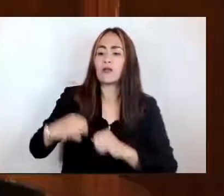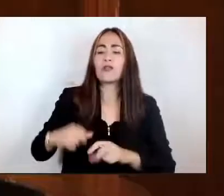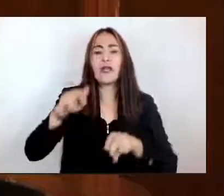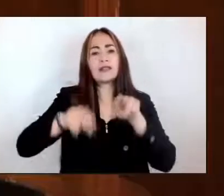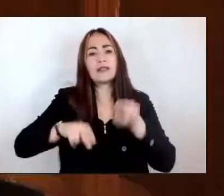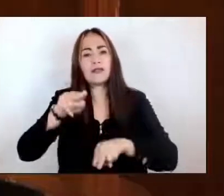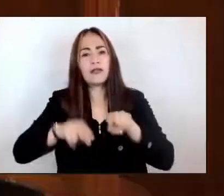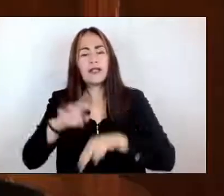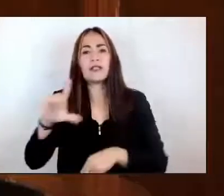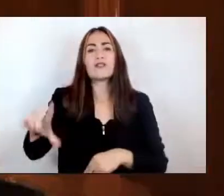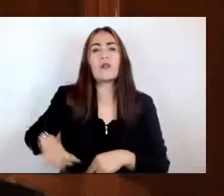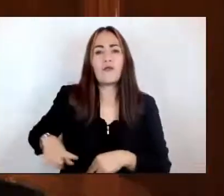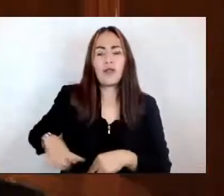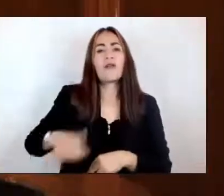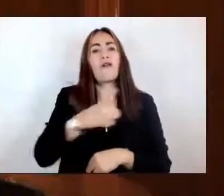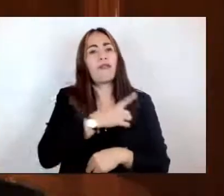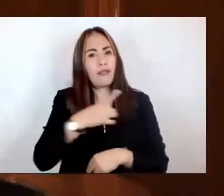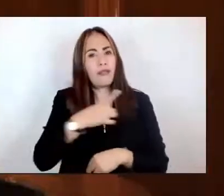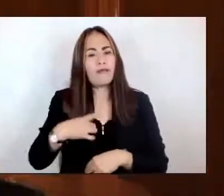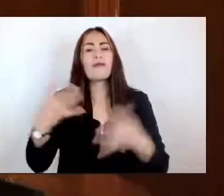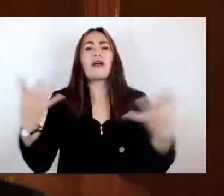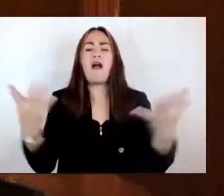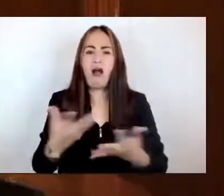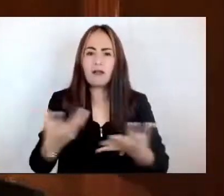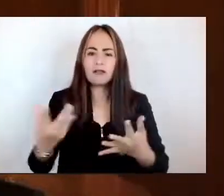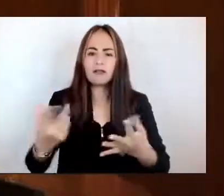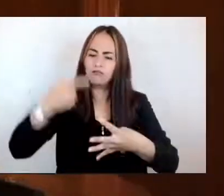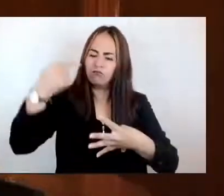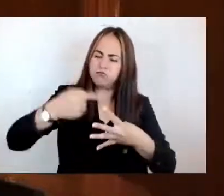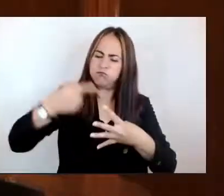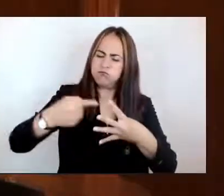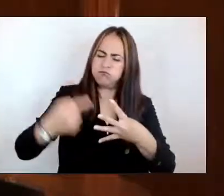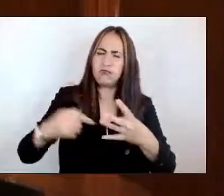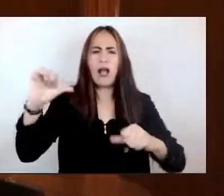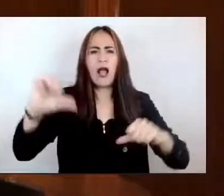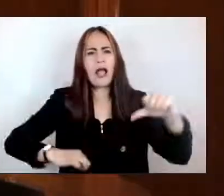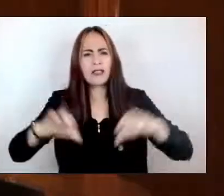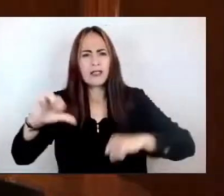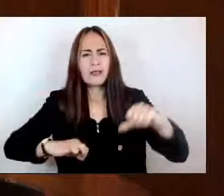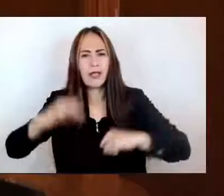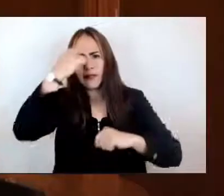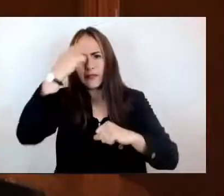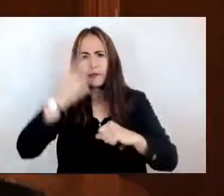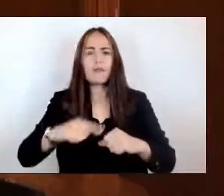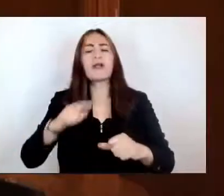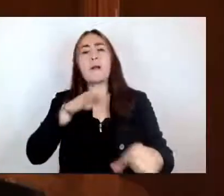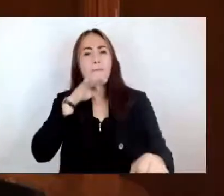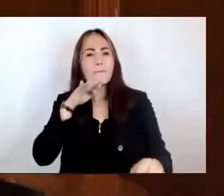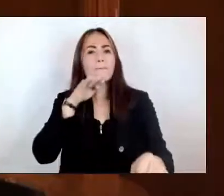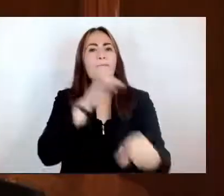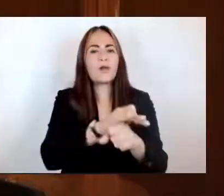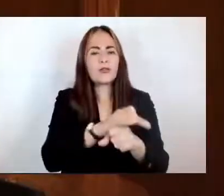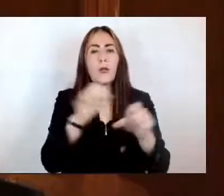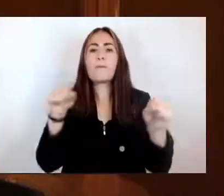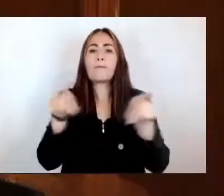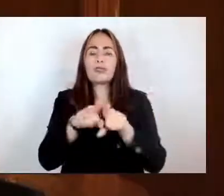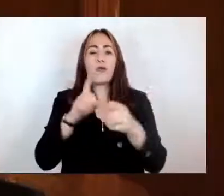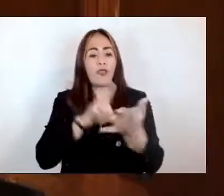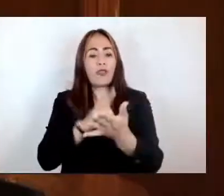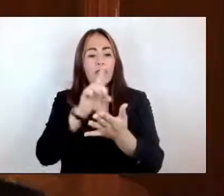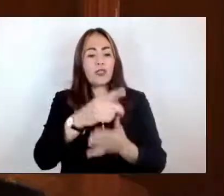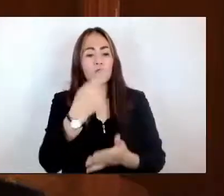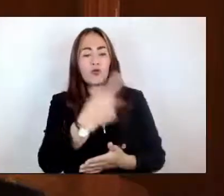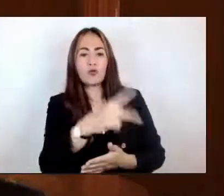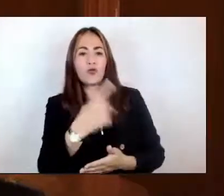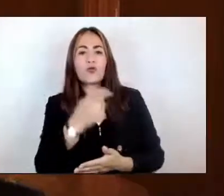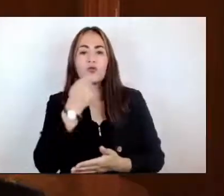tienen la obligación de llevar a cabo acciones encaminadas a la protección y restitución de los derechos de niñas, niños